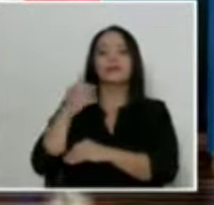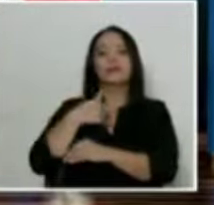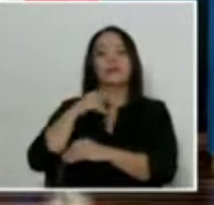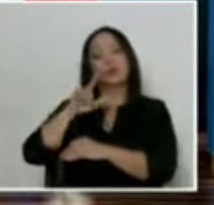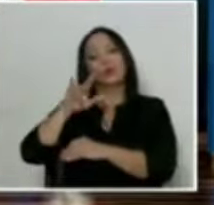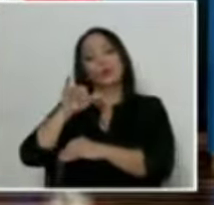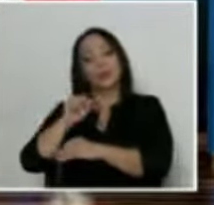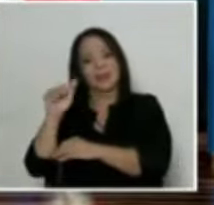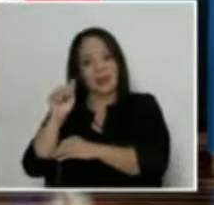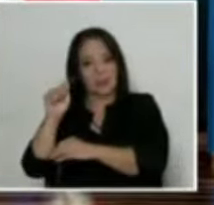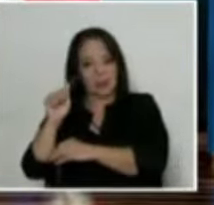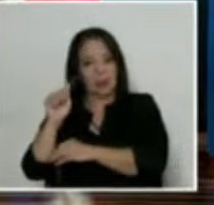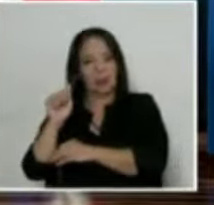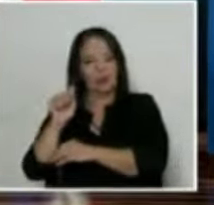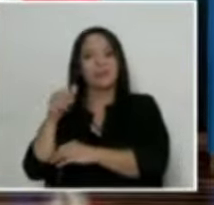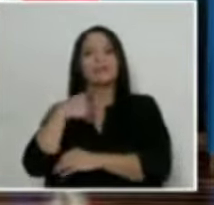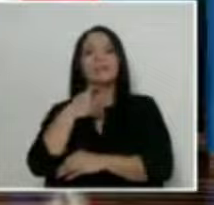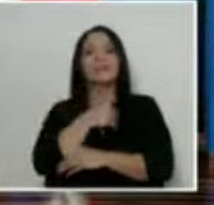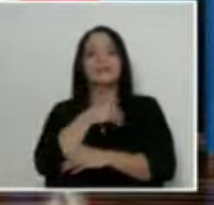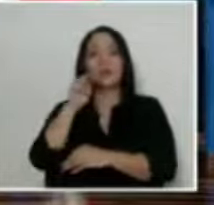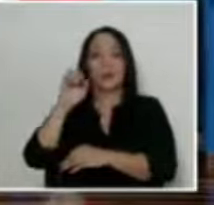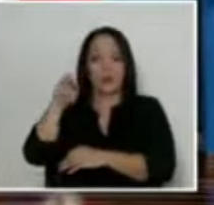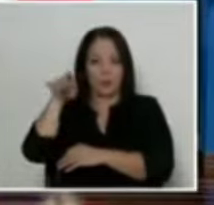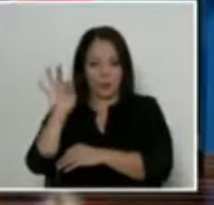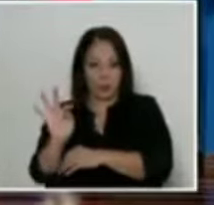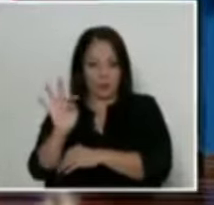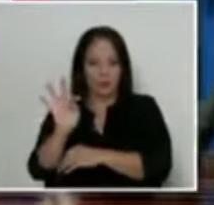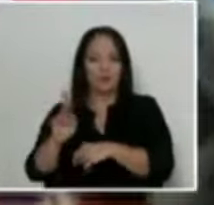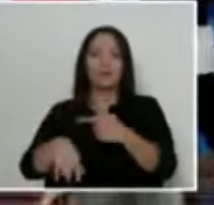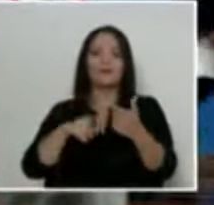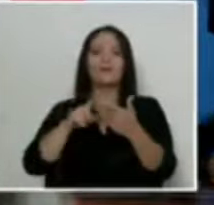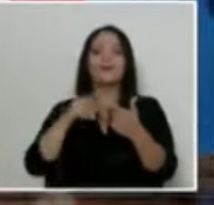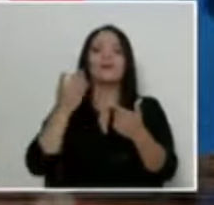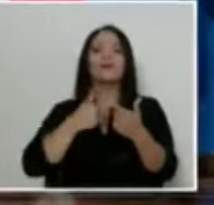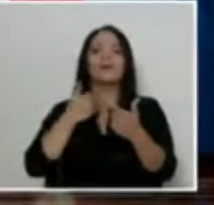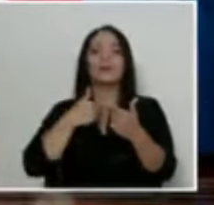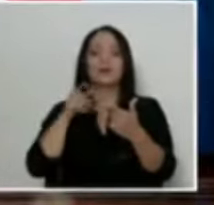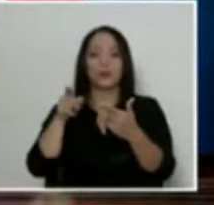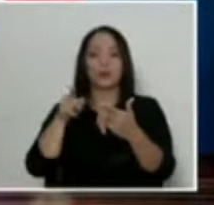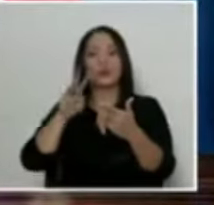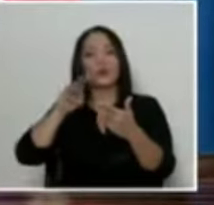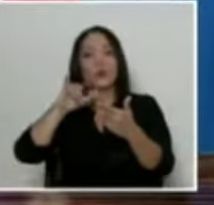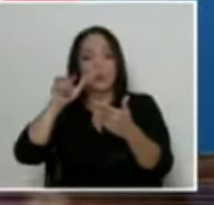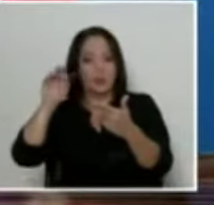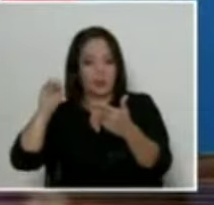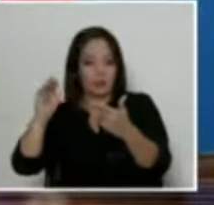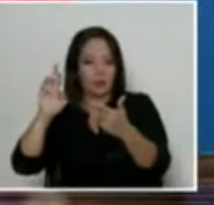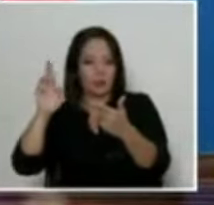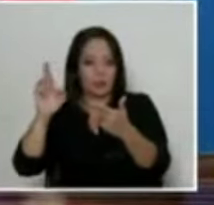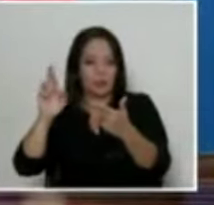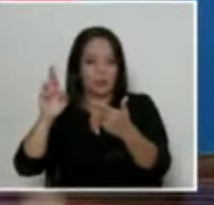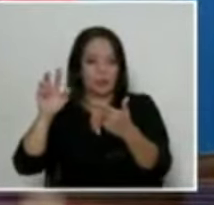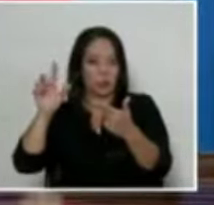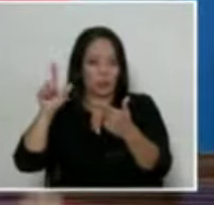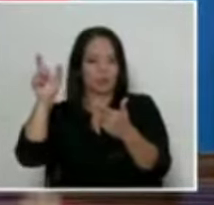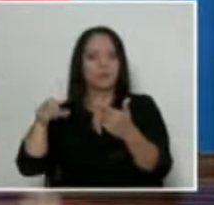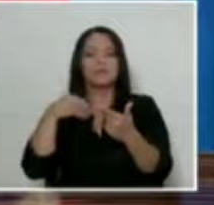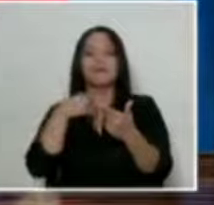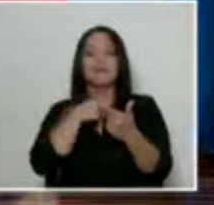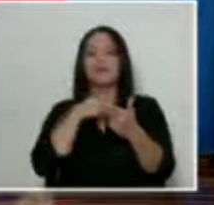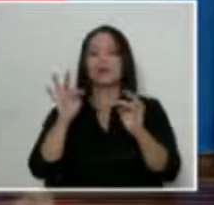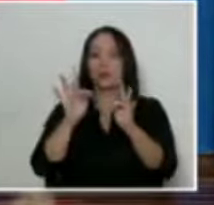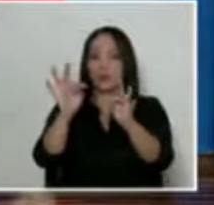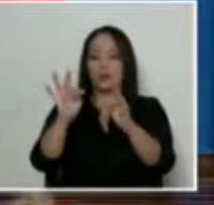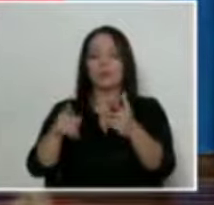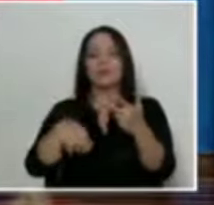Luis Amador Jiménez, Ministro de Obras Públicas y Transportes, al señor William Rodríguez López, Ministro de